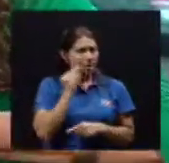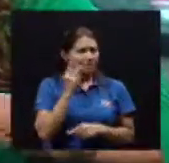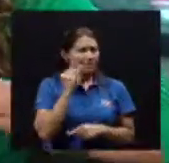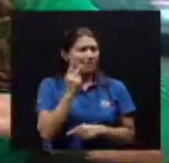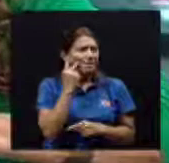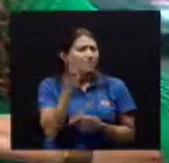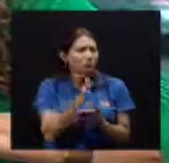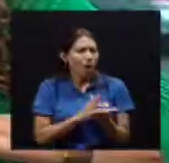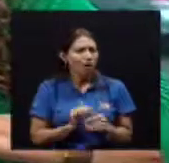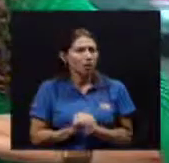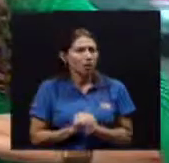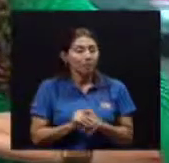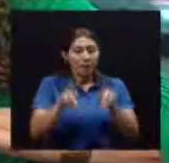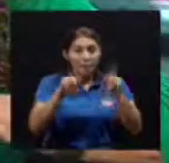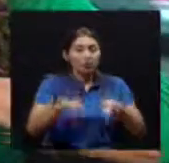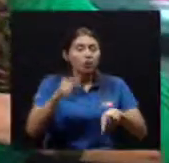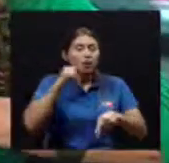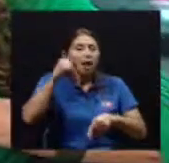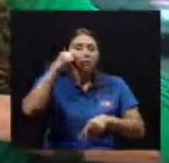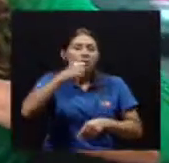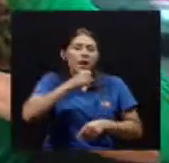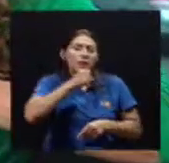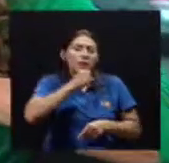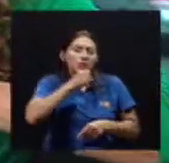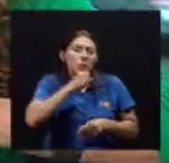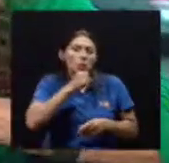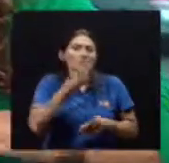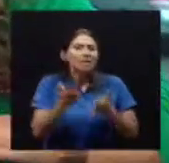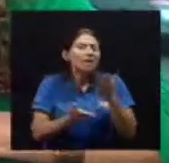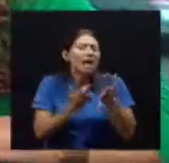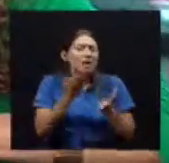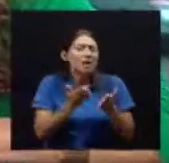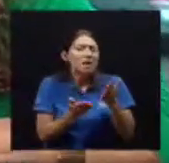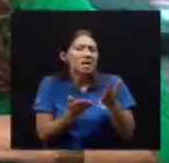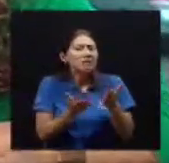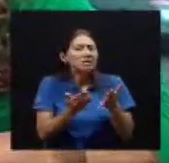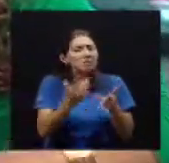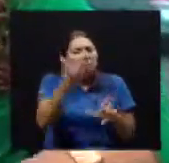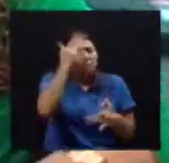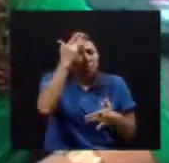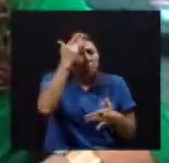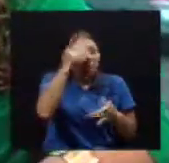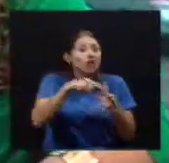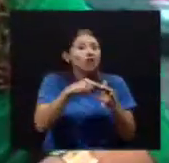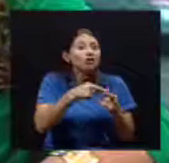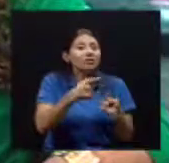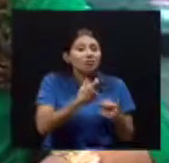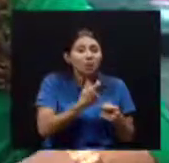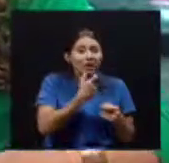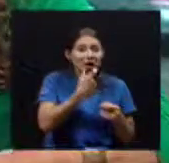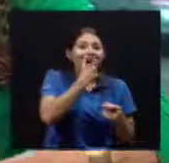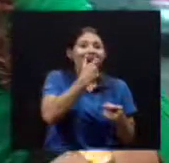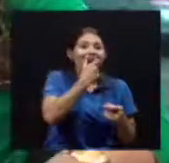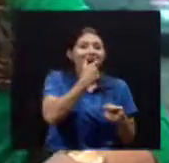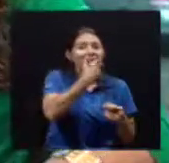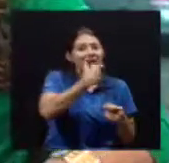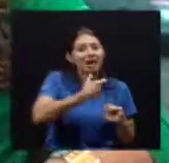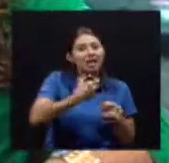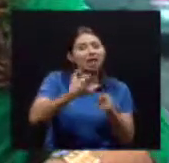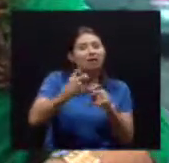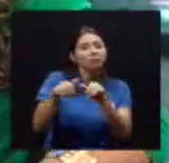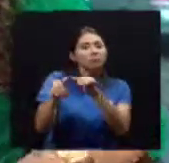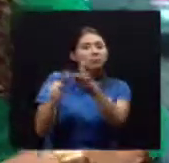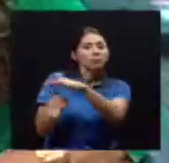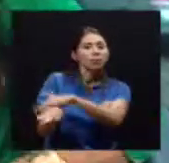Le vuelven A poner la prótesis Pero encontramos Que la prótesis Puede ser que le esté Quedando un poco floja Y eso produce